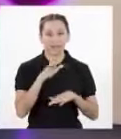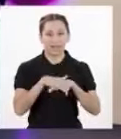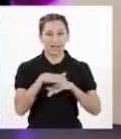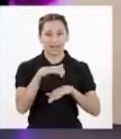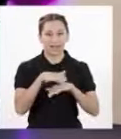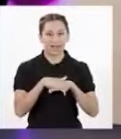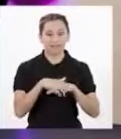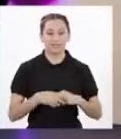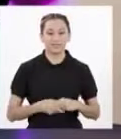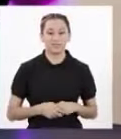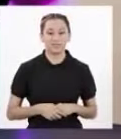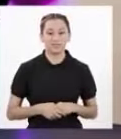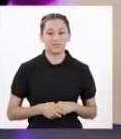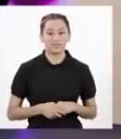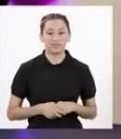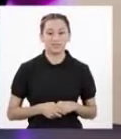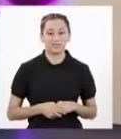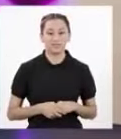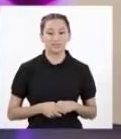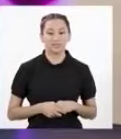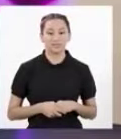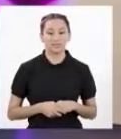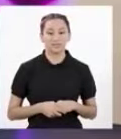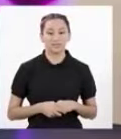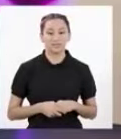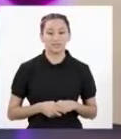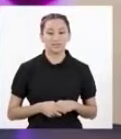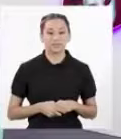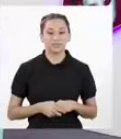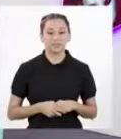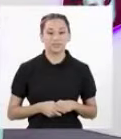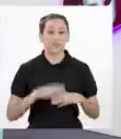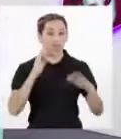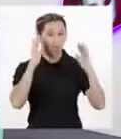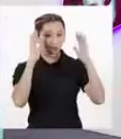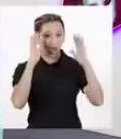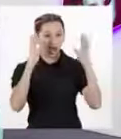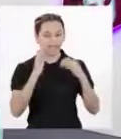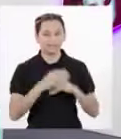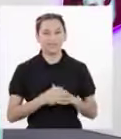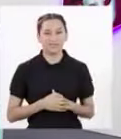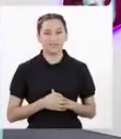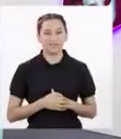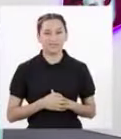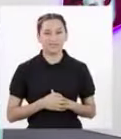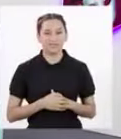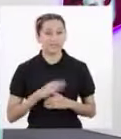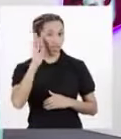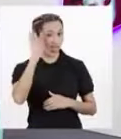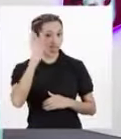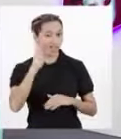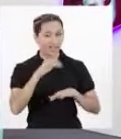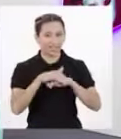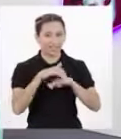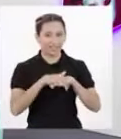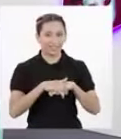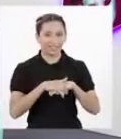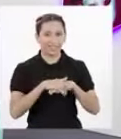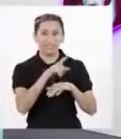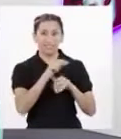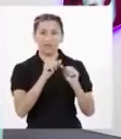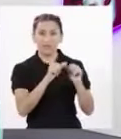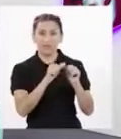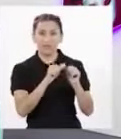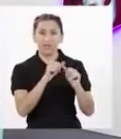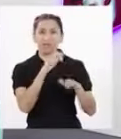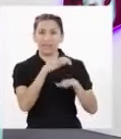creo que nos nos volvimos interferir Hola Hola Hola Compañera, si siguen hablando en